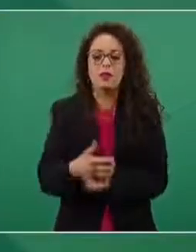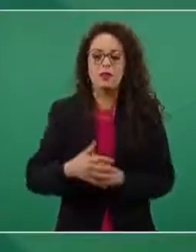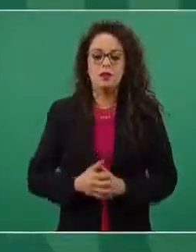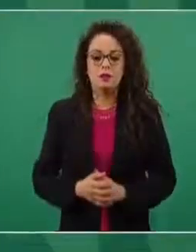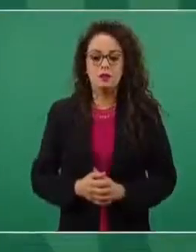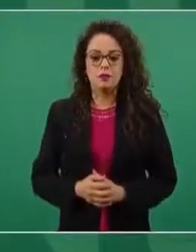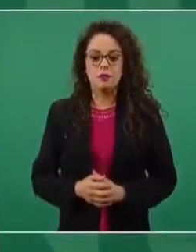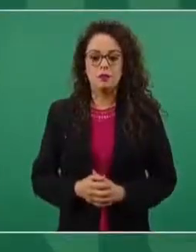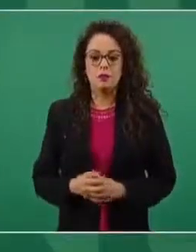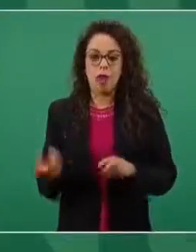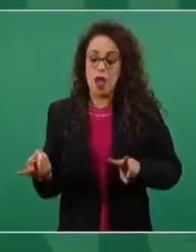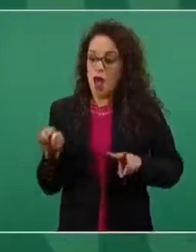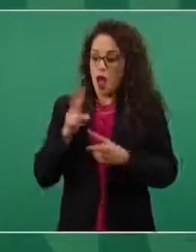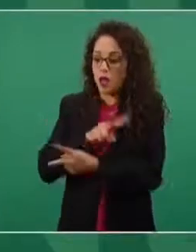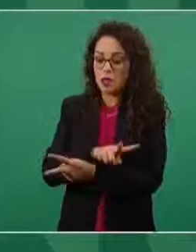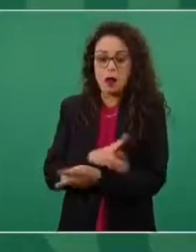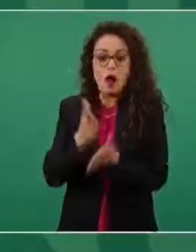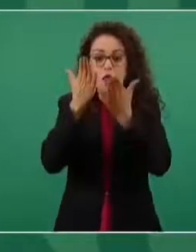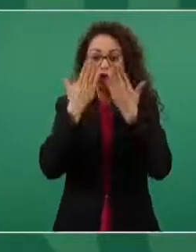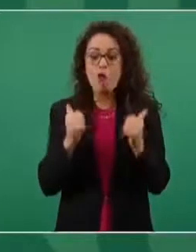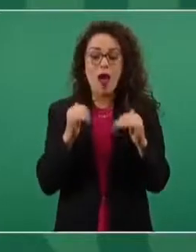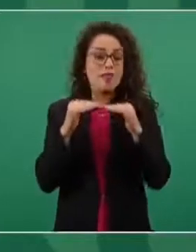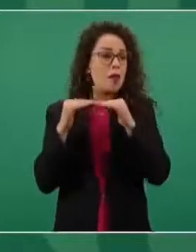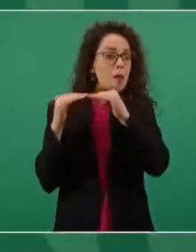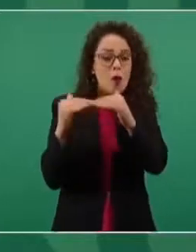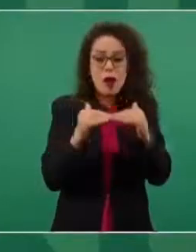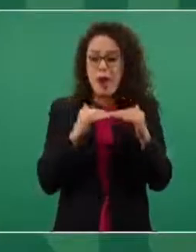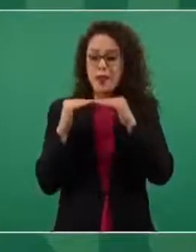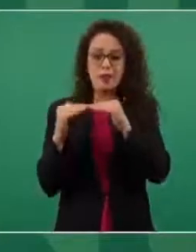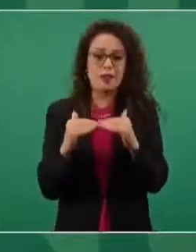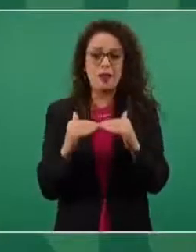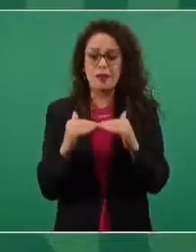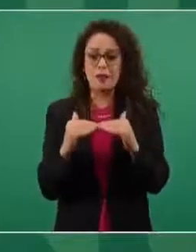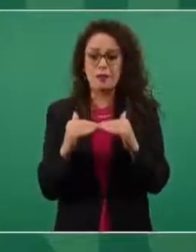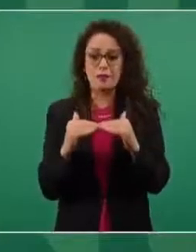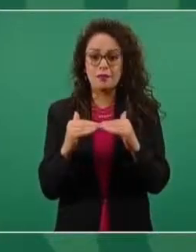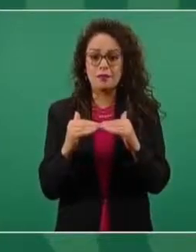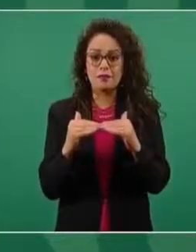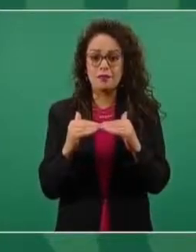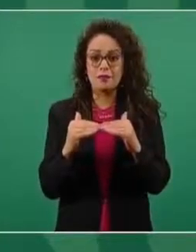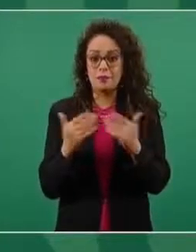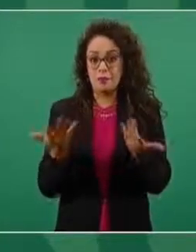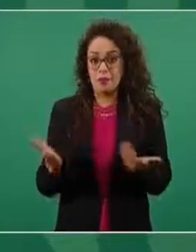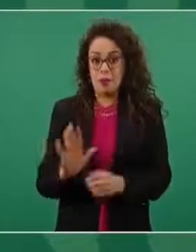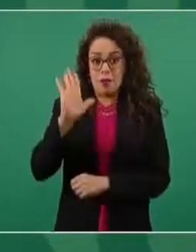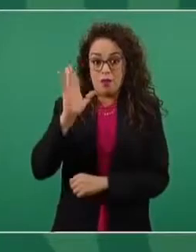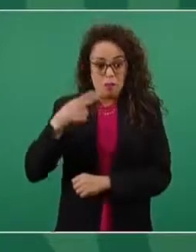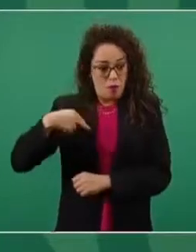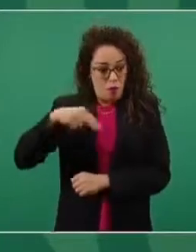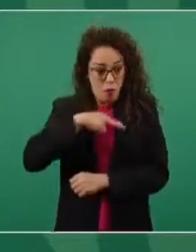democracia, pues sólo que seamos masoquistas.